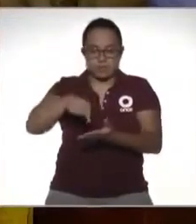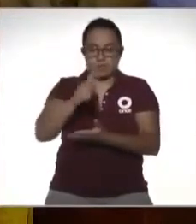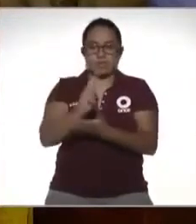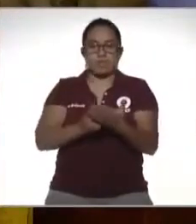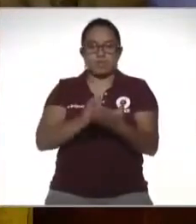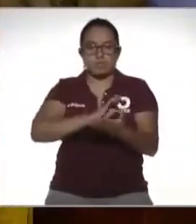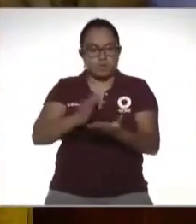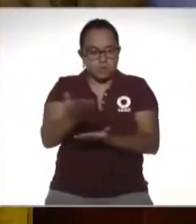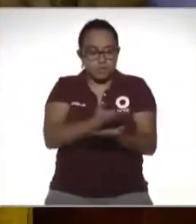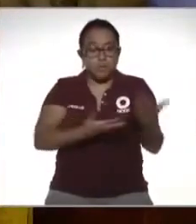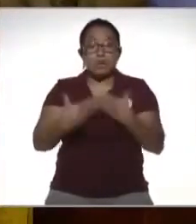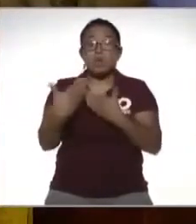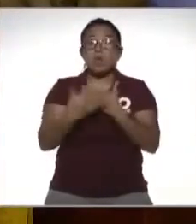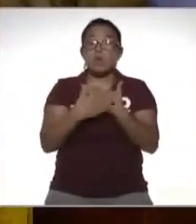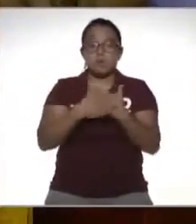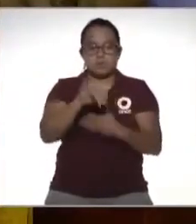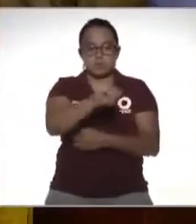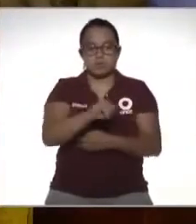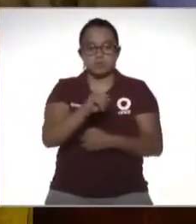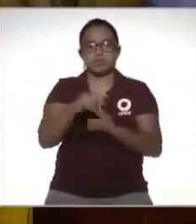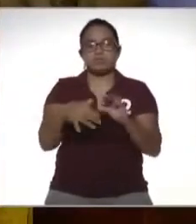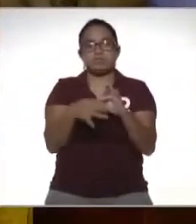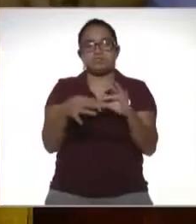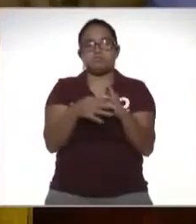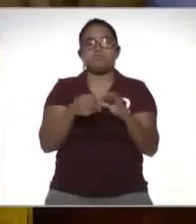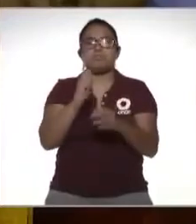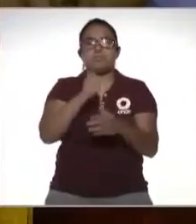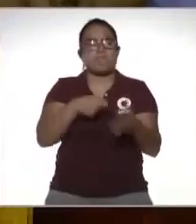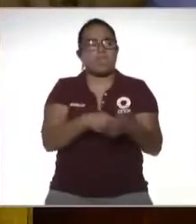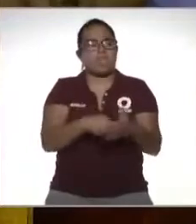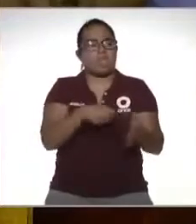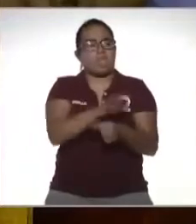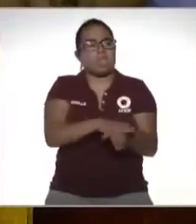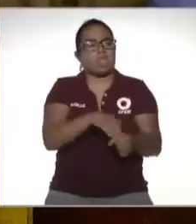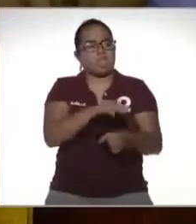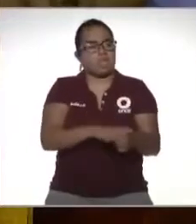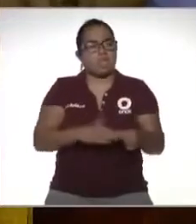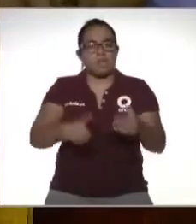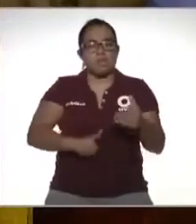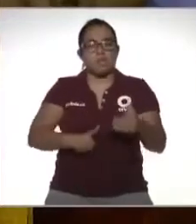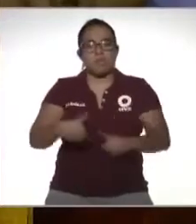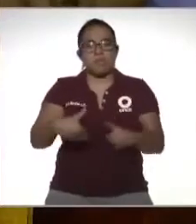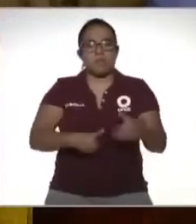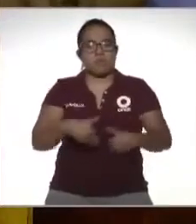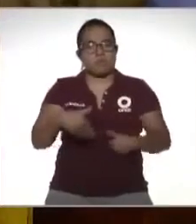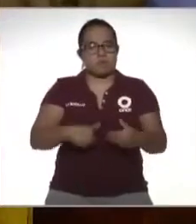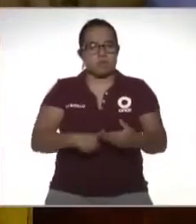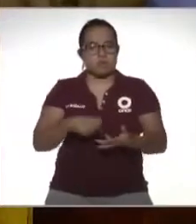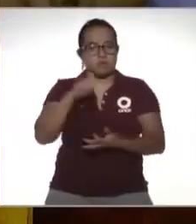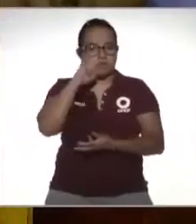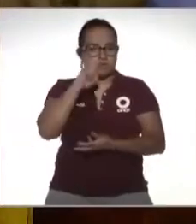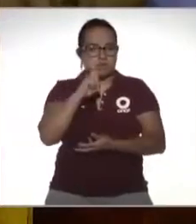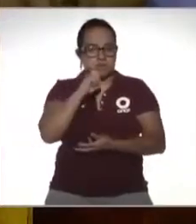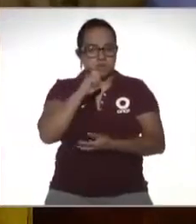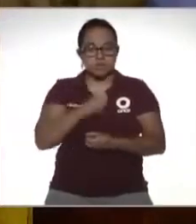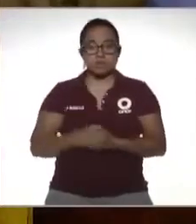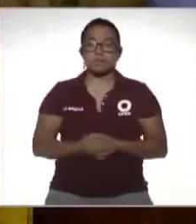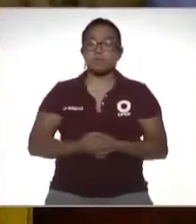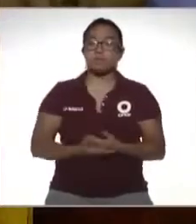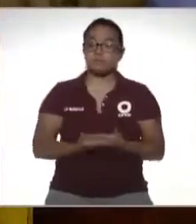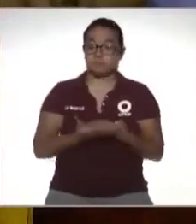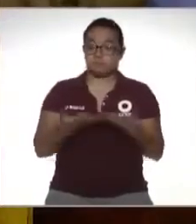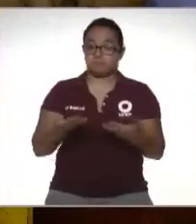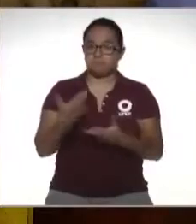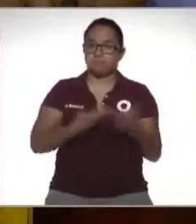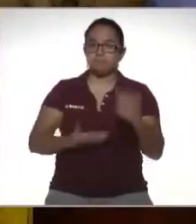programa los esperamos el próximo jueves hablar sobre acoso sexual y hostigamiento sexual Nat y bueno